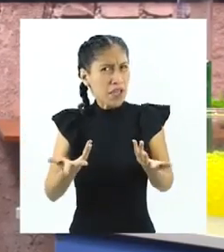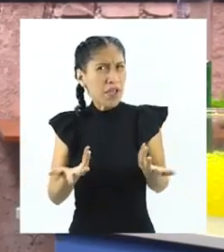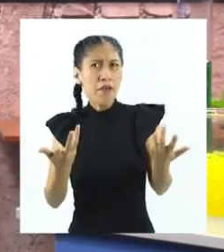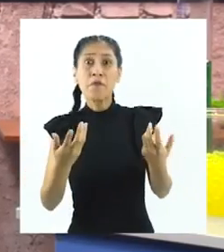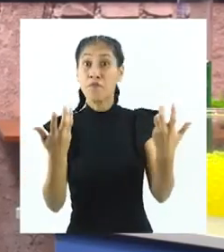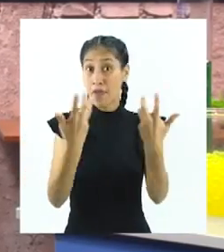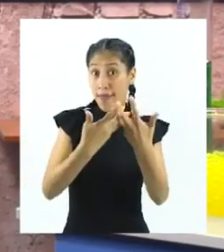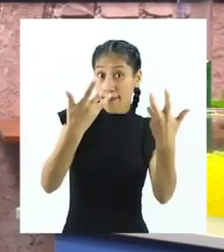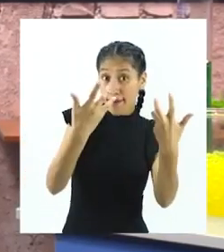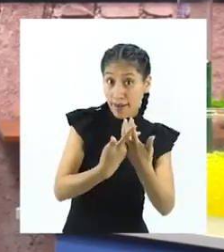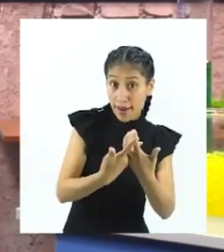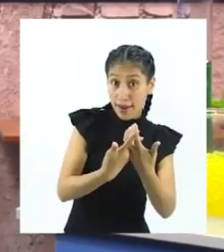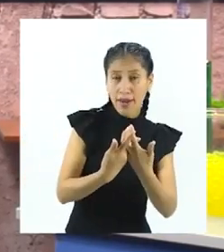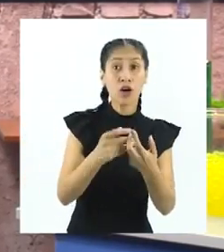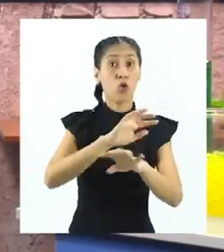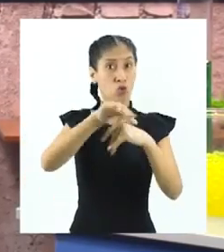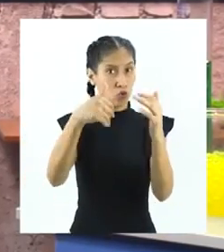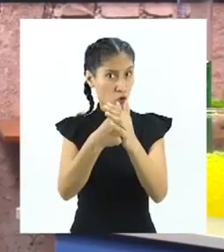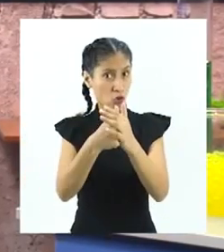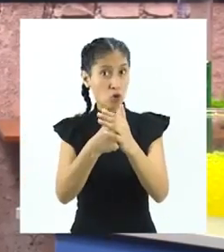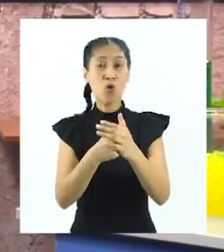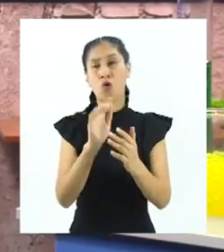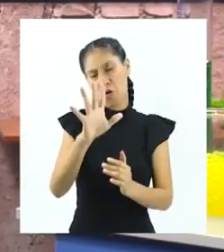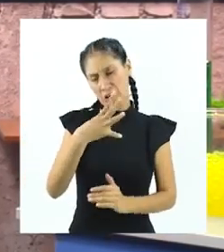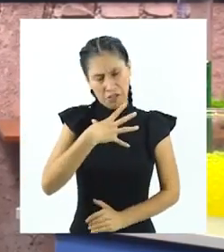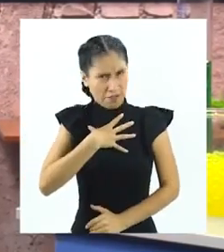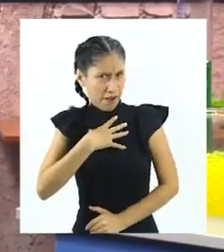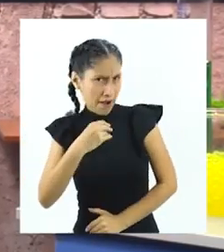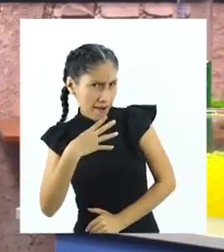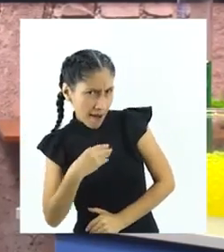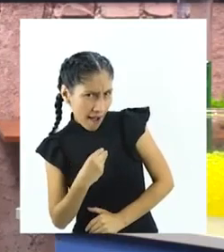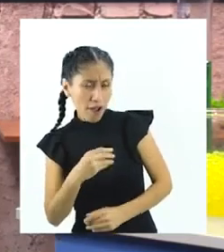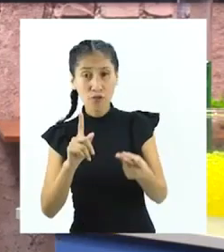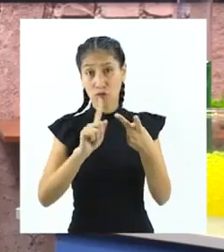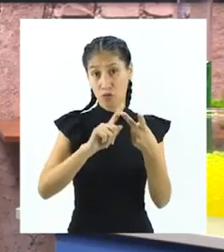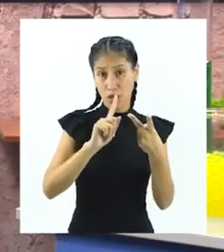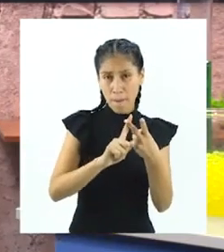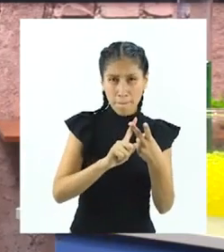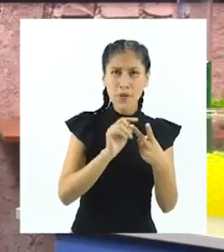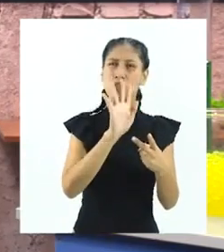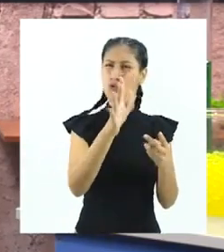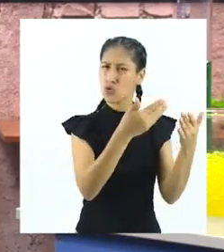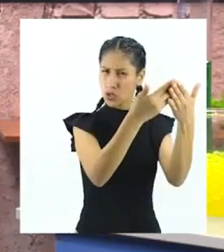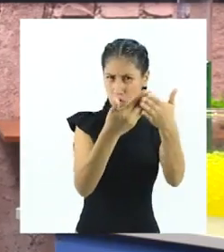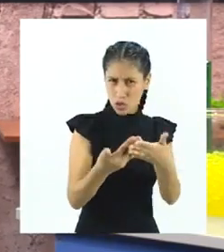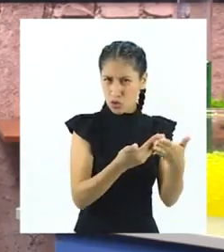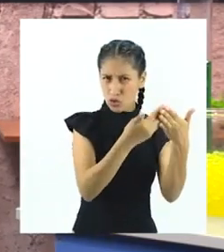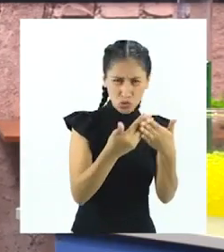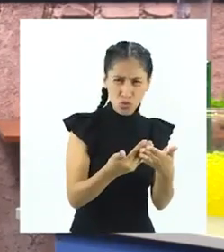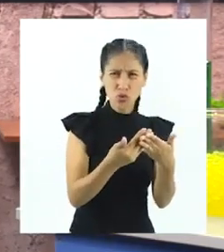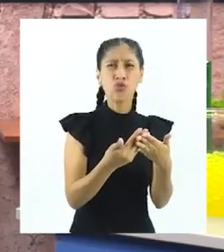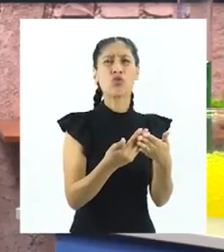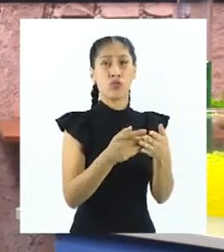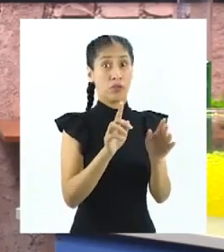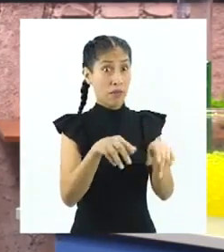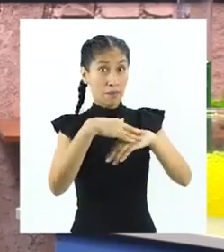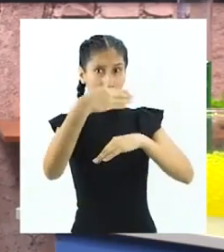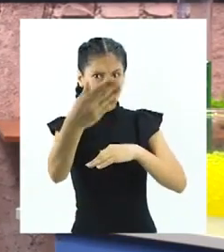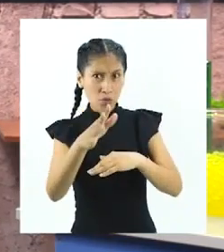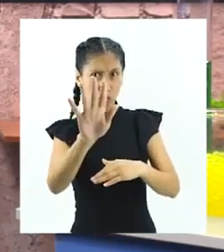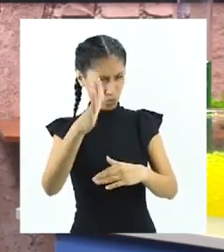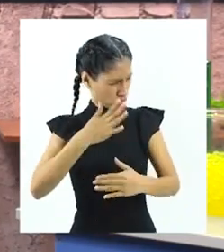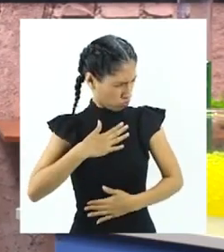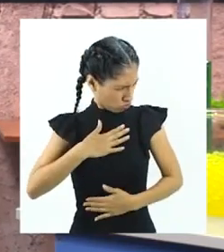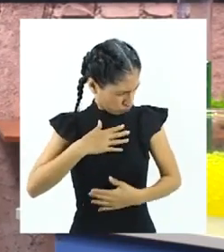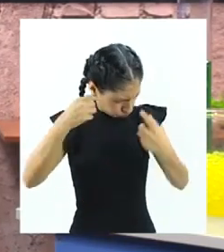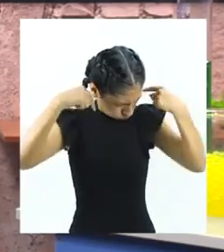pueden medirse y que llegan a influir en un fenómeno, como la edad, el grado de instrucción, la cantidad de sustancia para provocar una